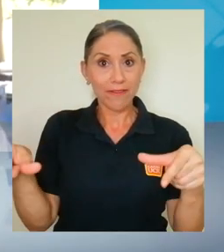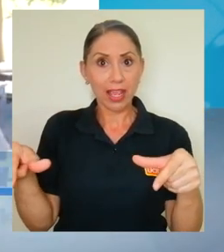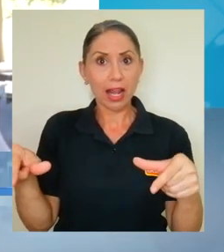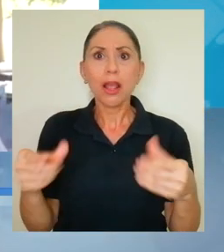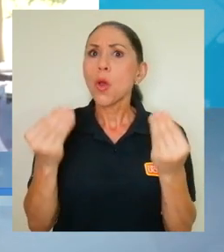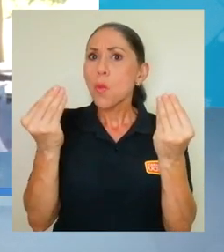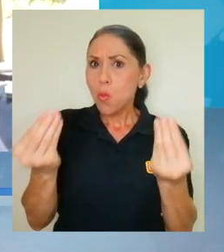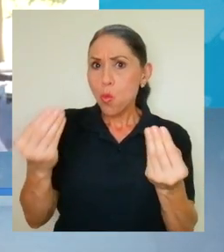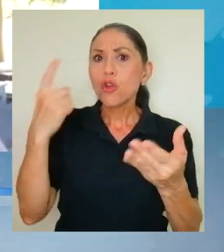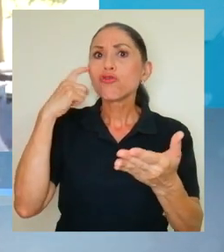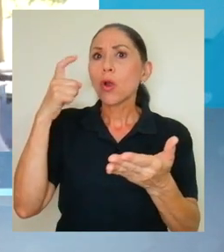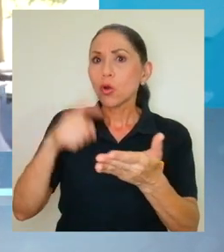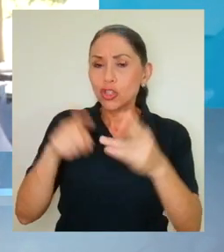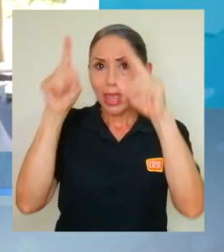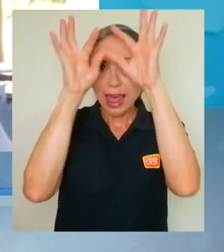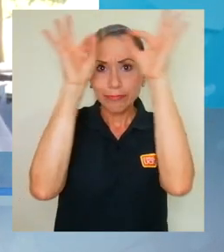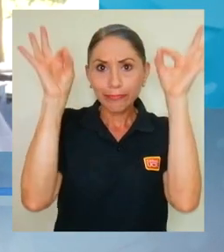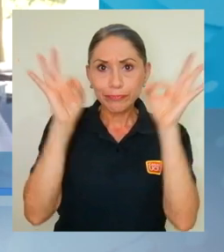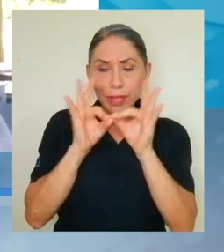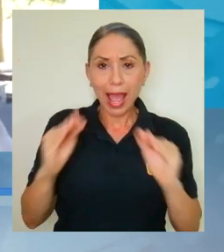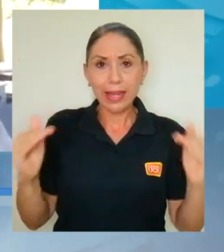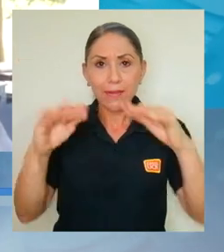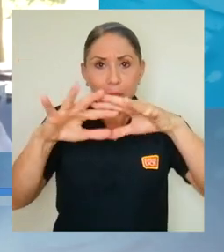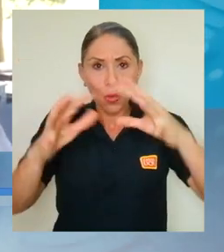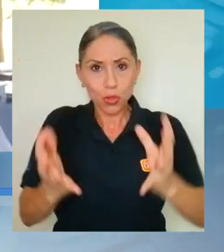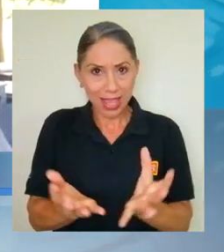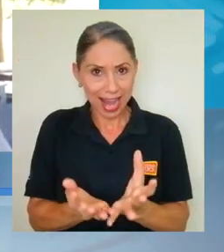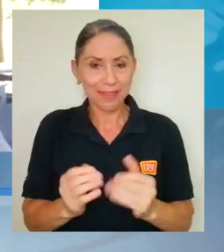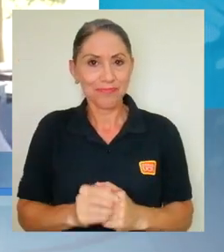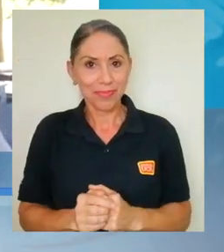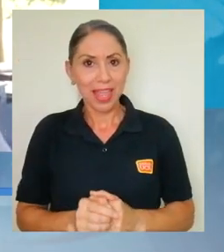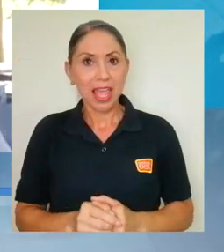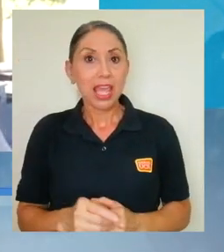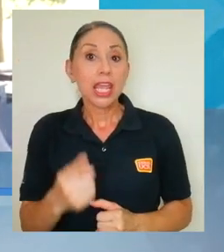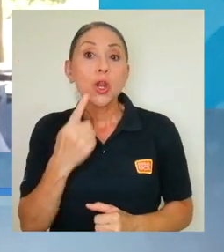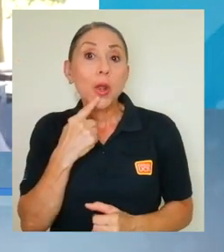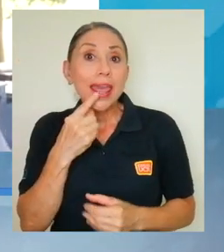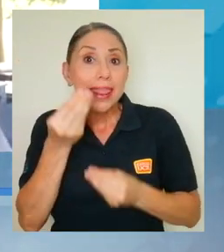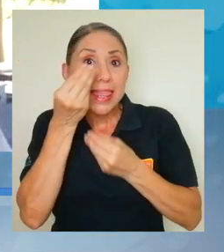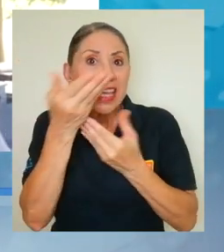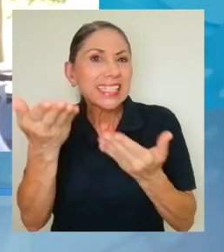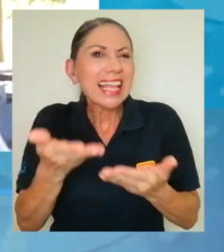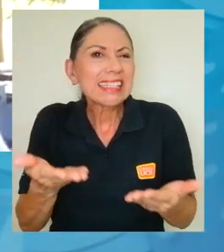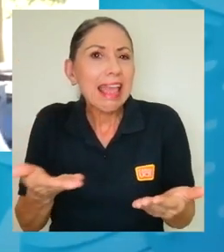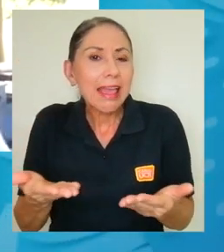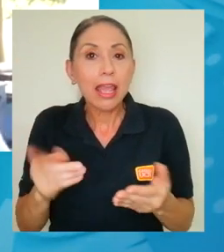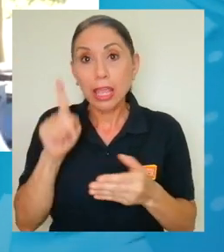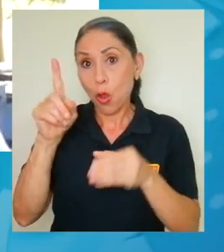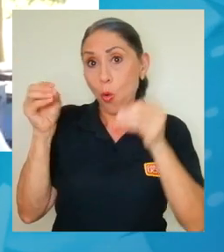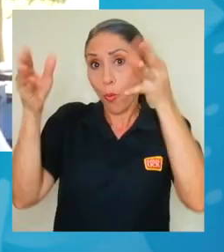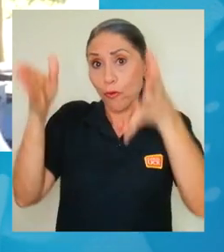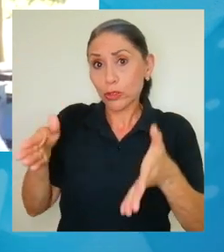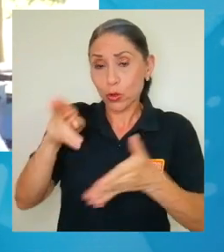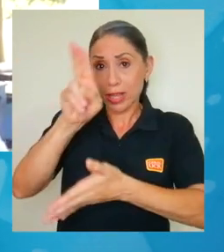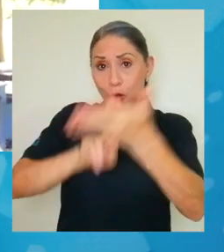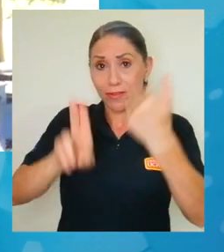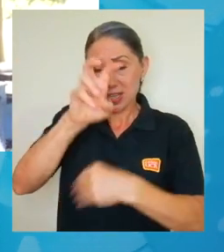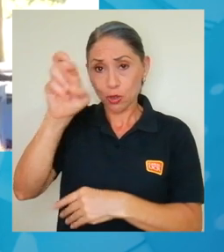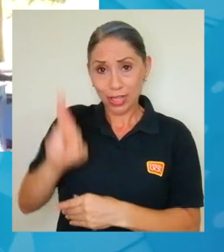verdad, es muy reconocida a nivel mundial y lo que está diciendo es esto, que un profesor de la Universidad de Costa Rica,